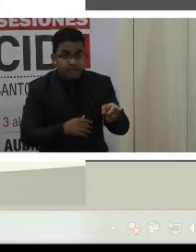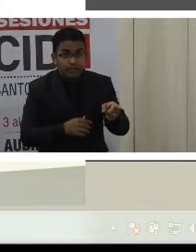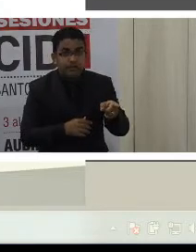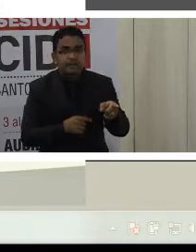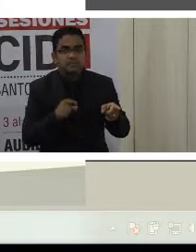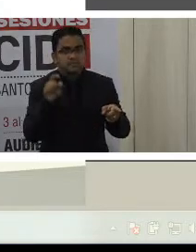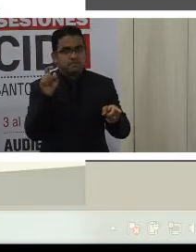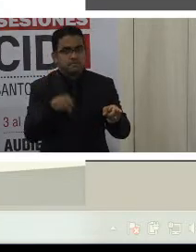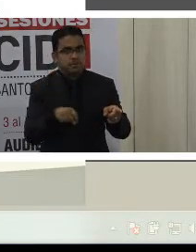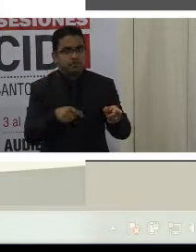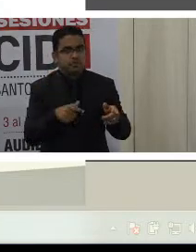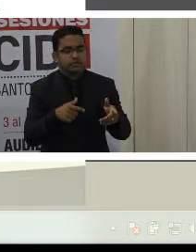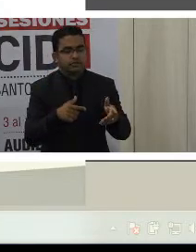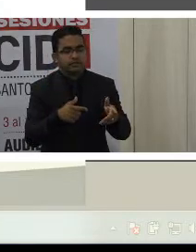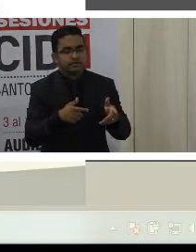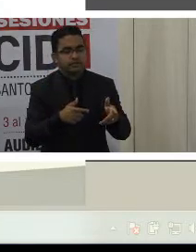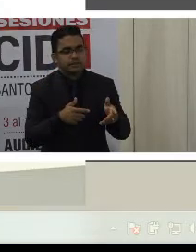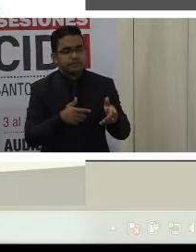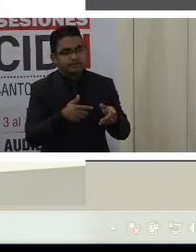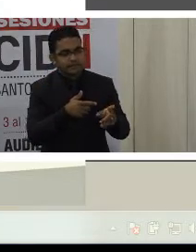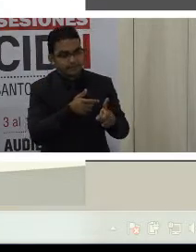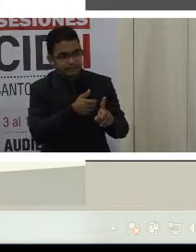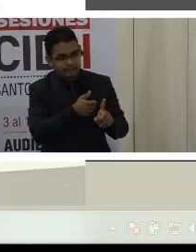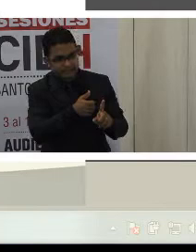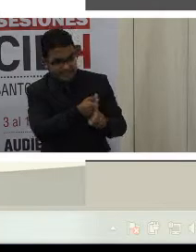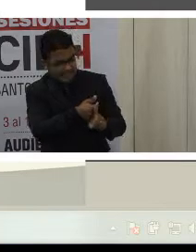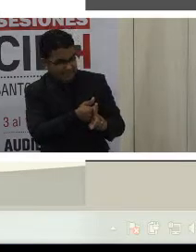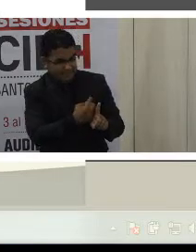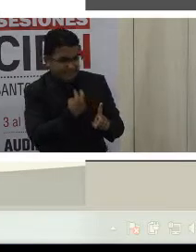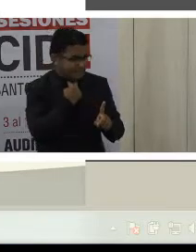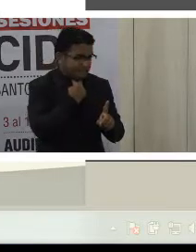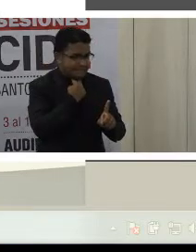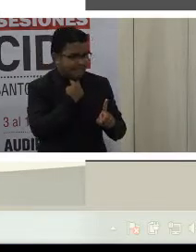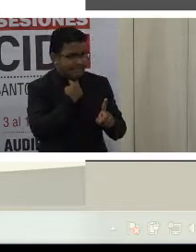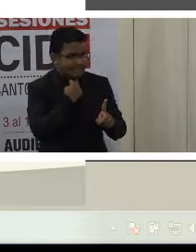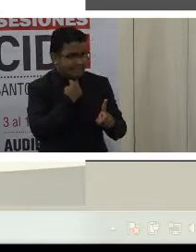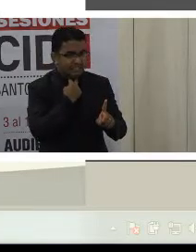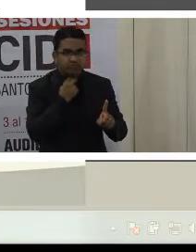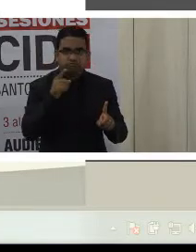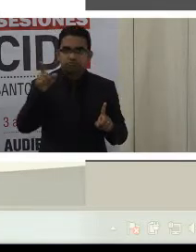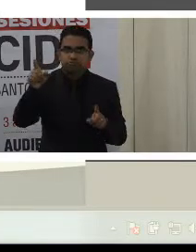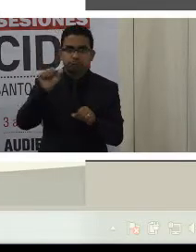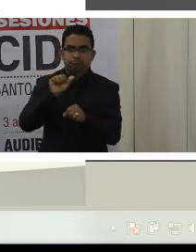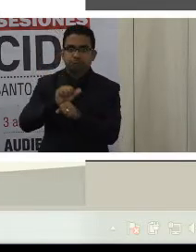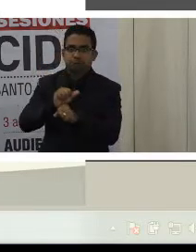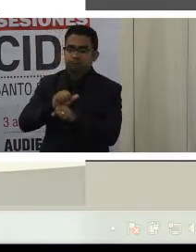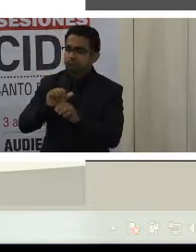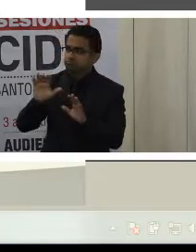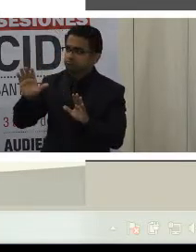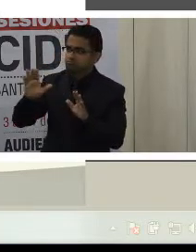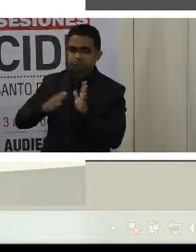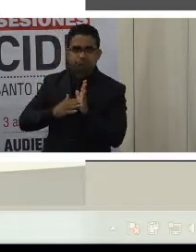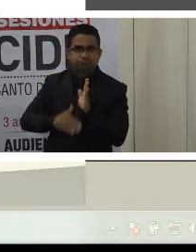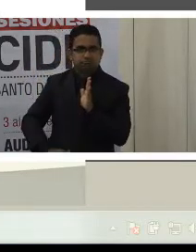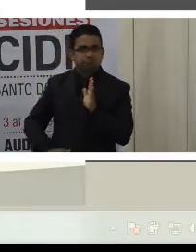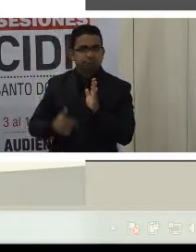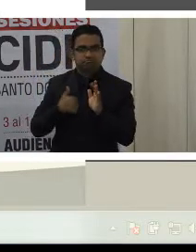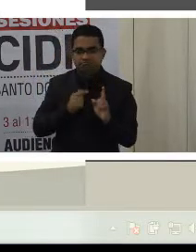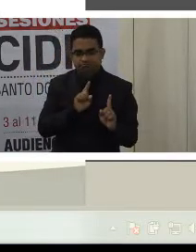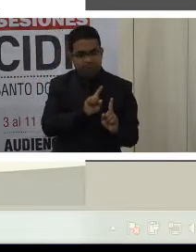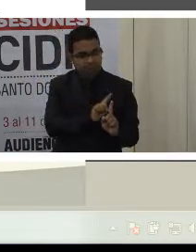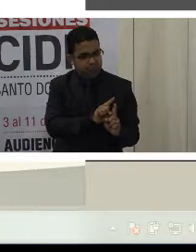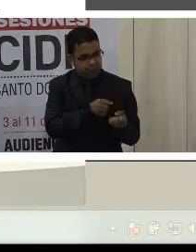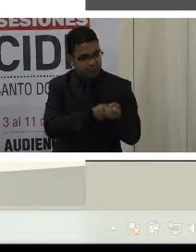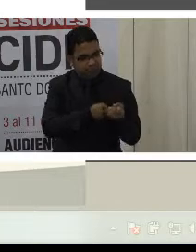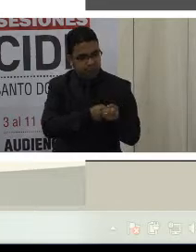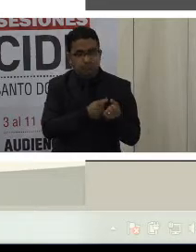impida valerse por sí mismo, goza de inamovilidad laboral permanente. Es decir, no puede ser despedida